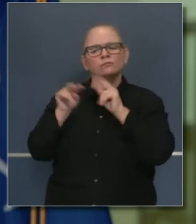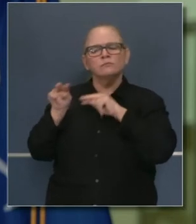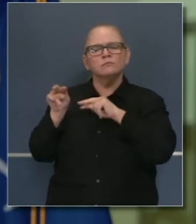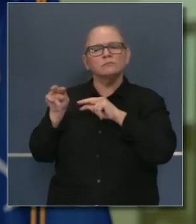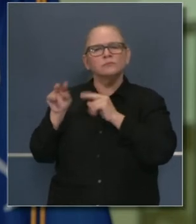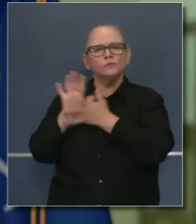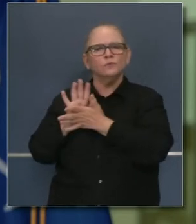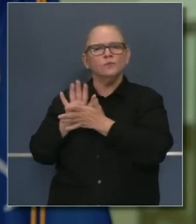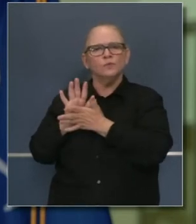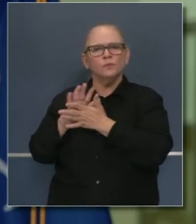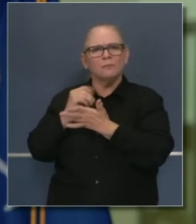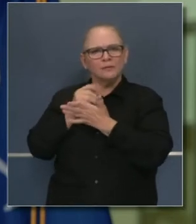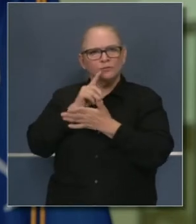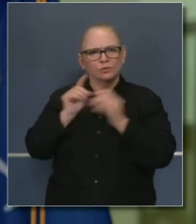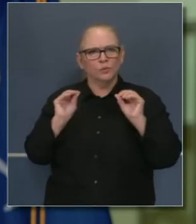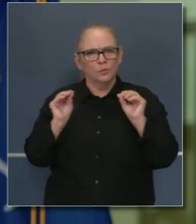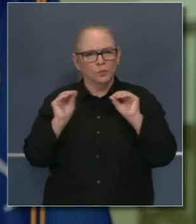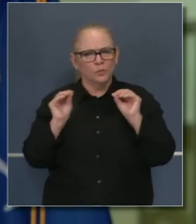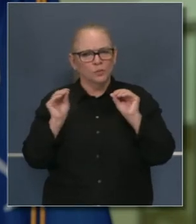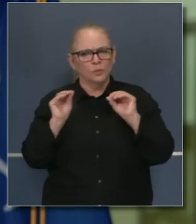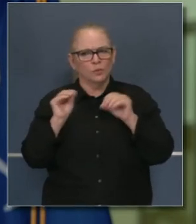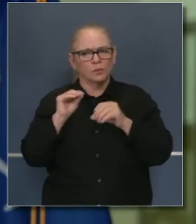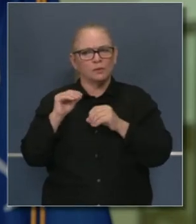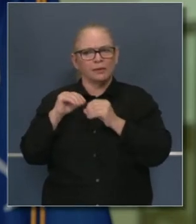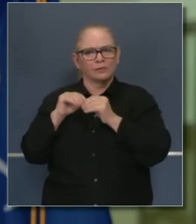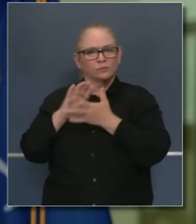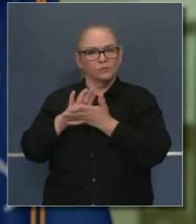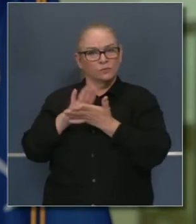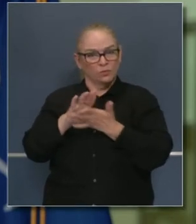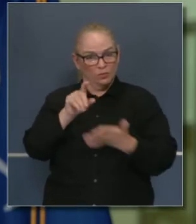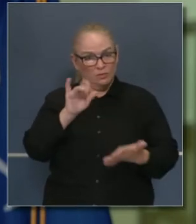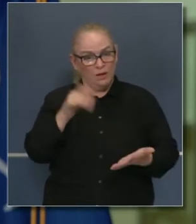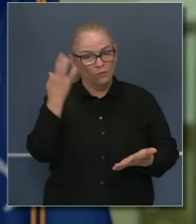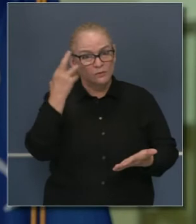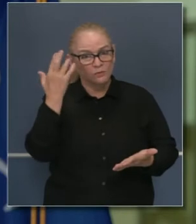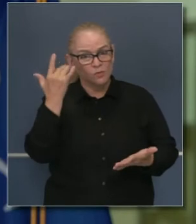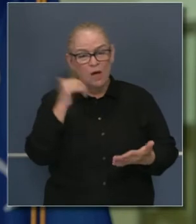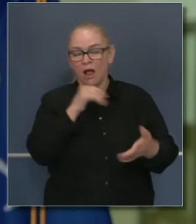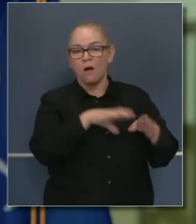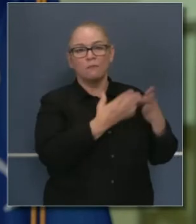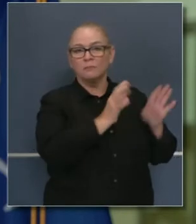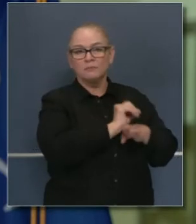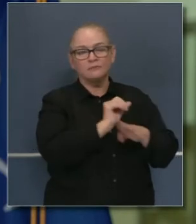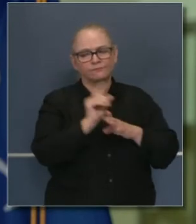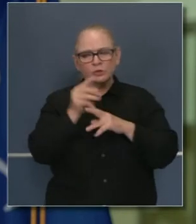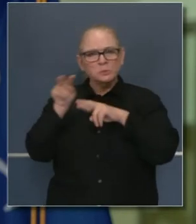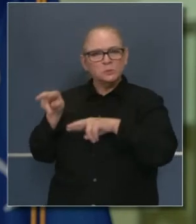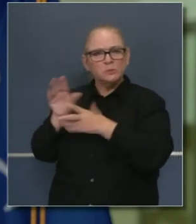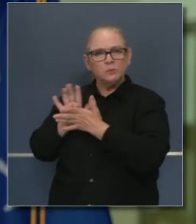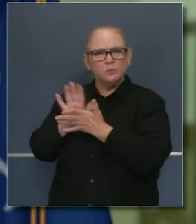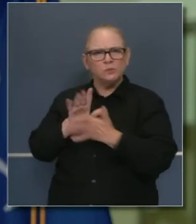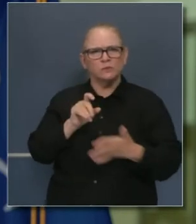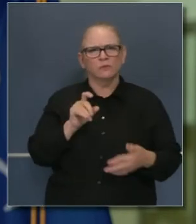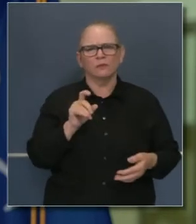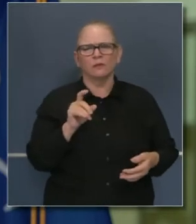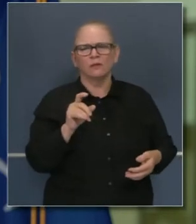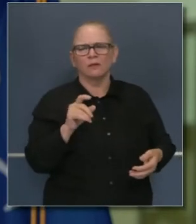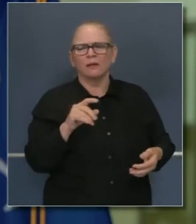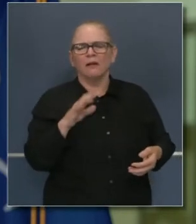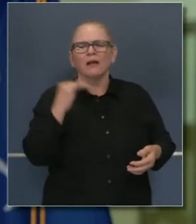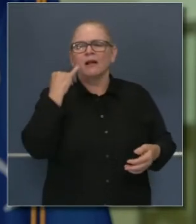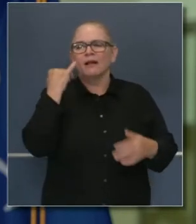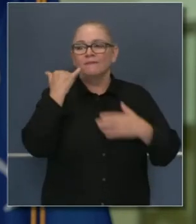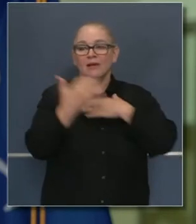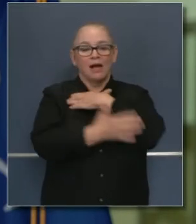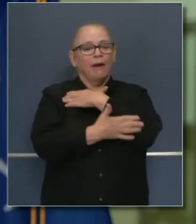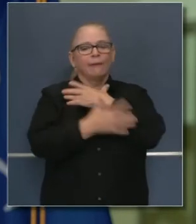esto por dos o tres semanas a ver si hay un brote? También nos puede dar una idea qué tipo de sectores puede que se les permita reabrir